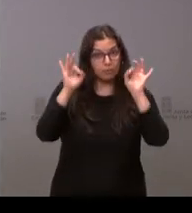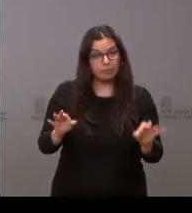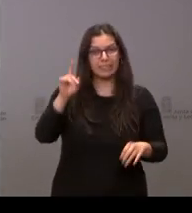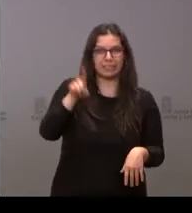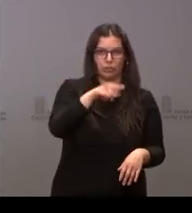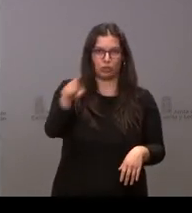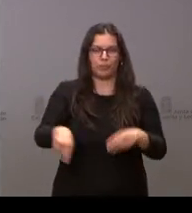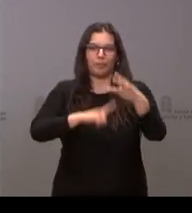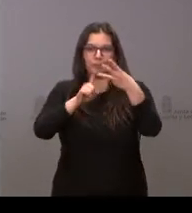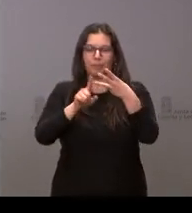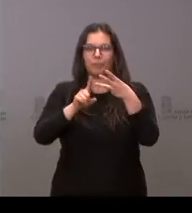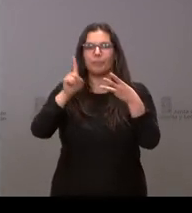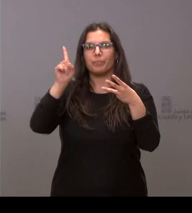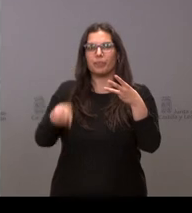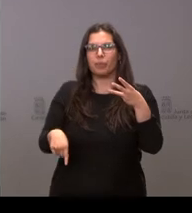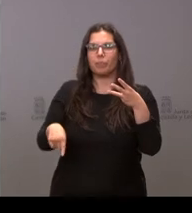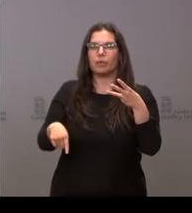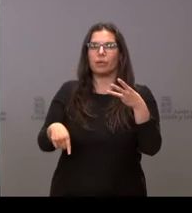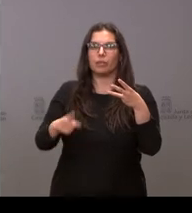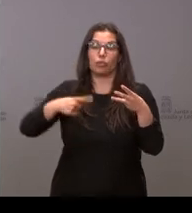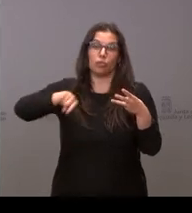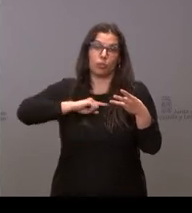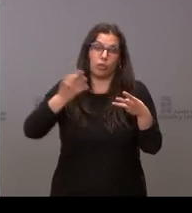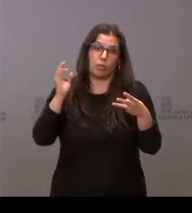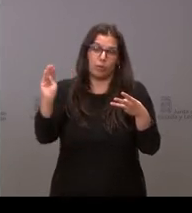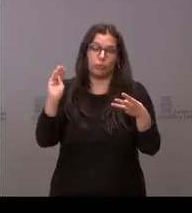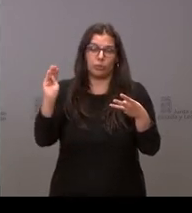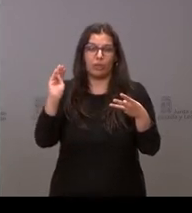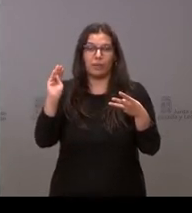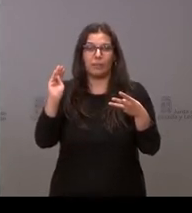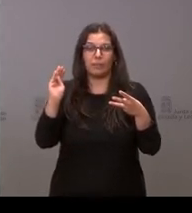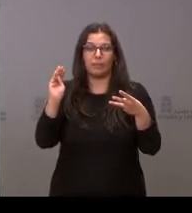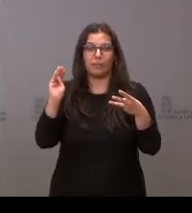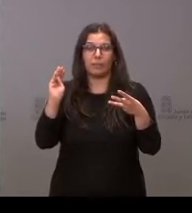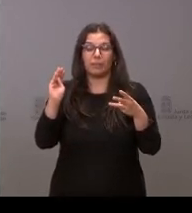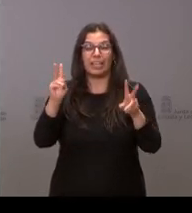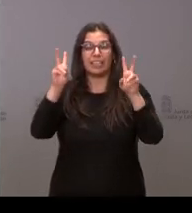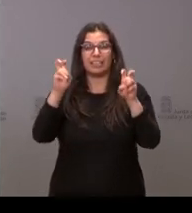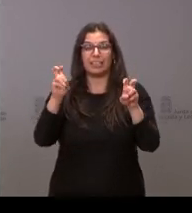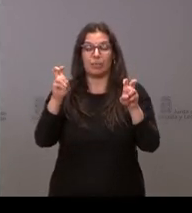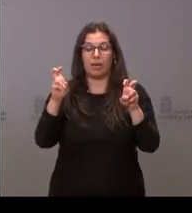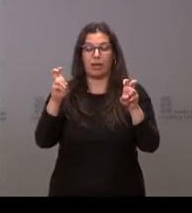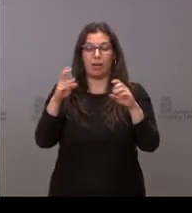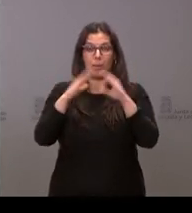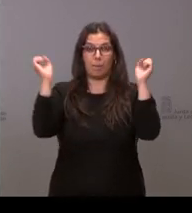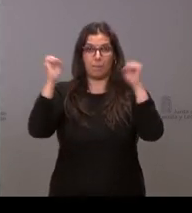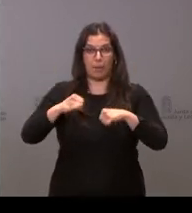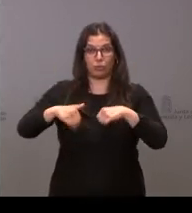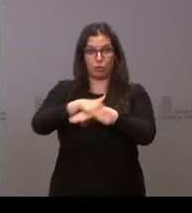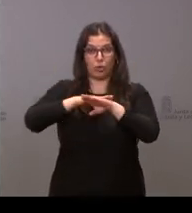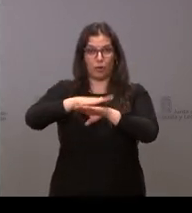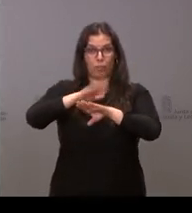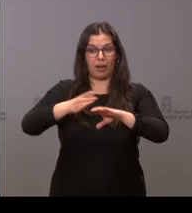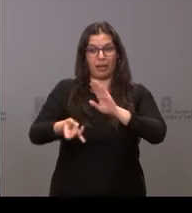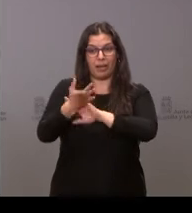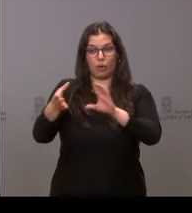parte, creo que es la primera ocasión por lo menos nosotros tenemos de preguntarle, en el pacto de gobierno alcanzado en la Junta de Castilla y León,